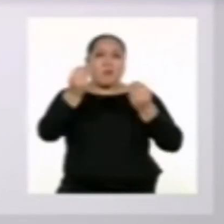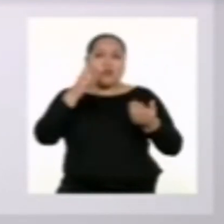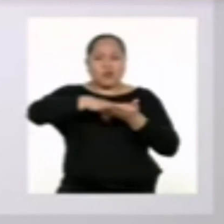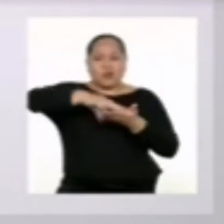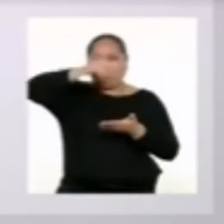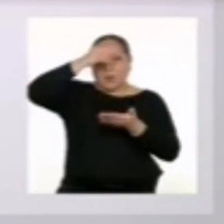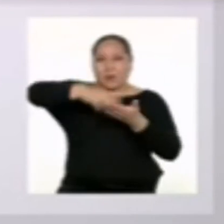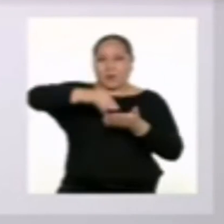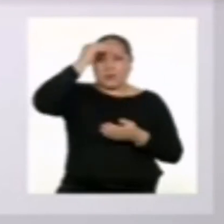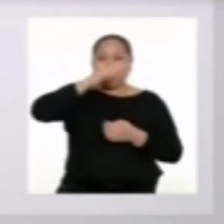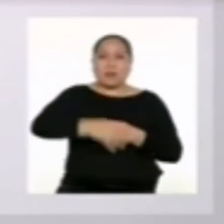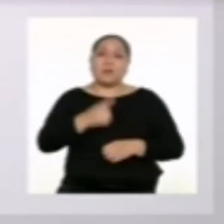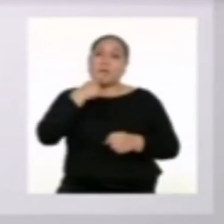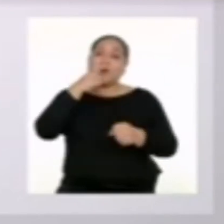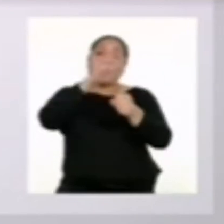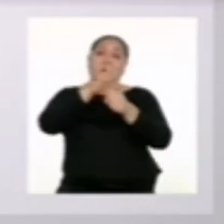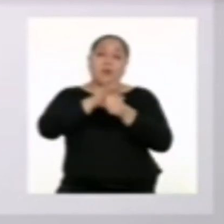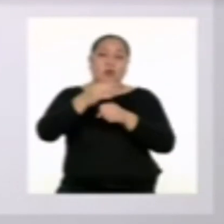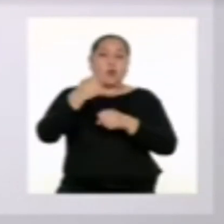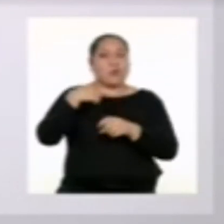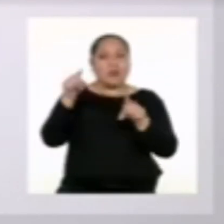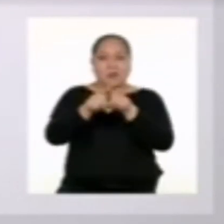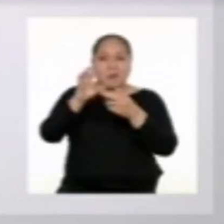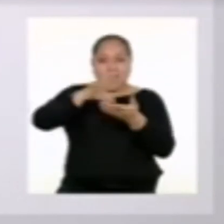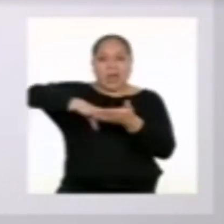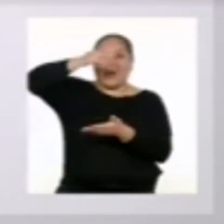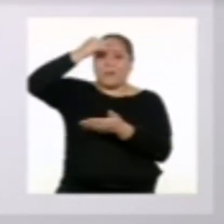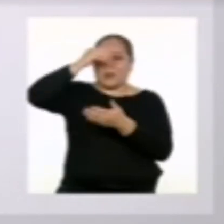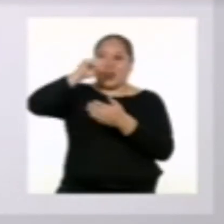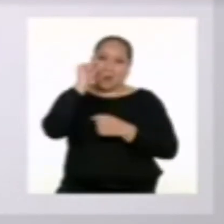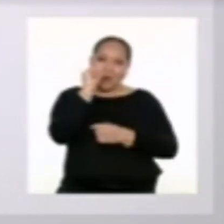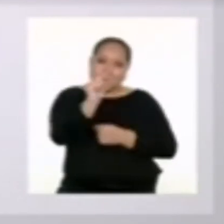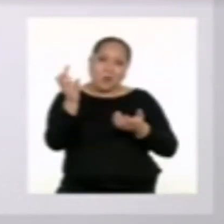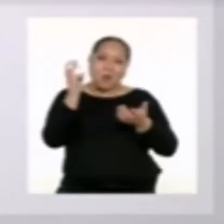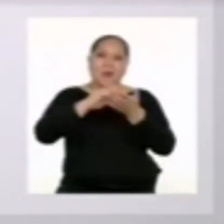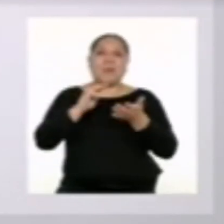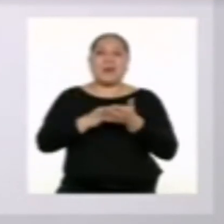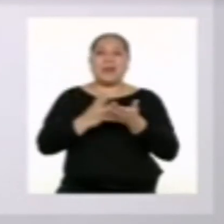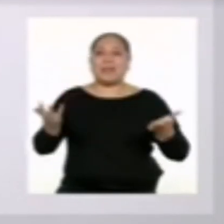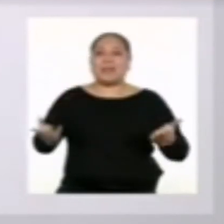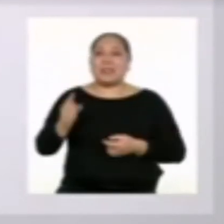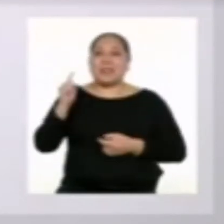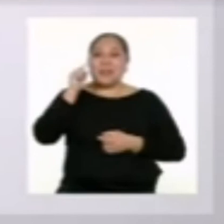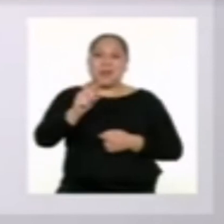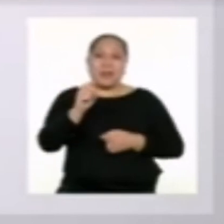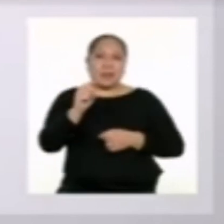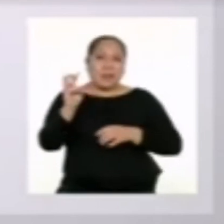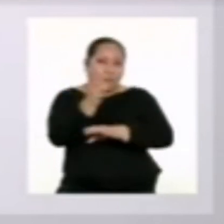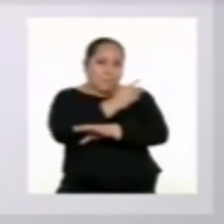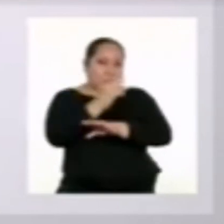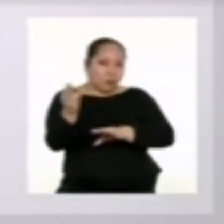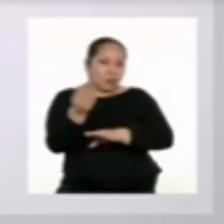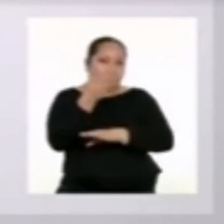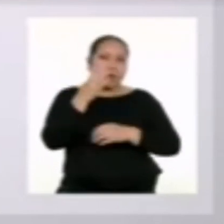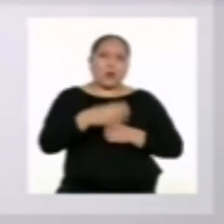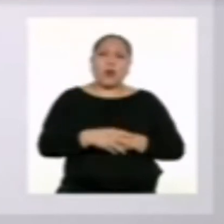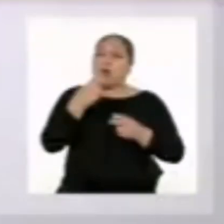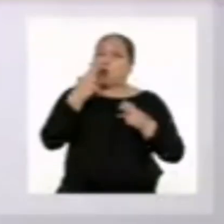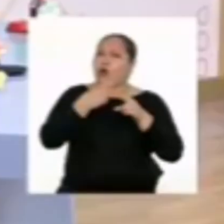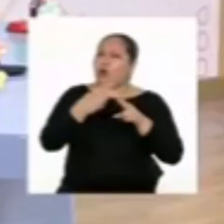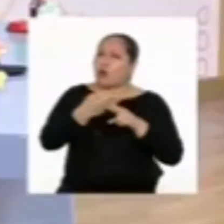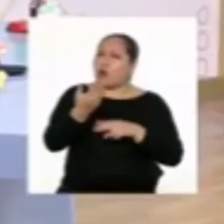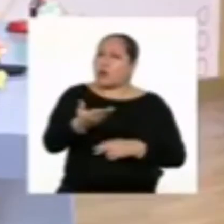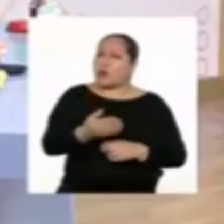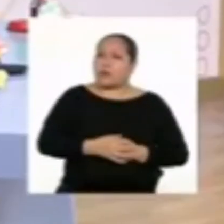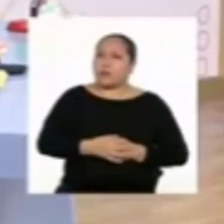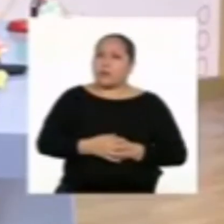de mucho aprendizaje. Prometo que yo también aprenderé un poco más sobre ese género musical. ¿Cómo se